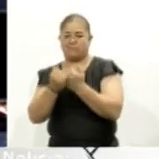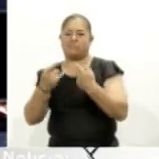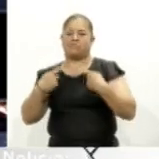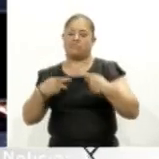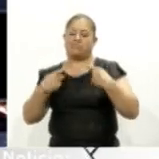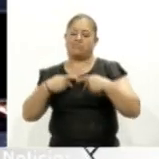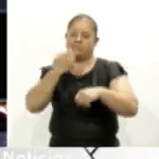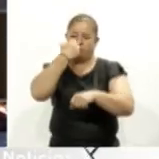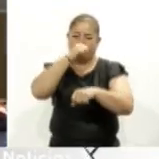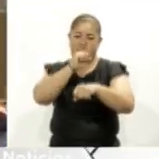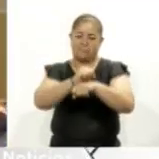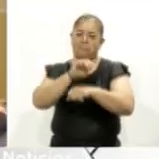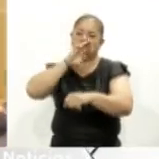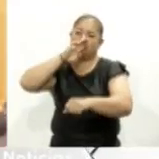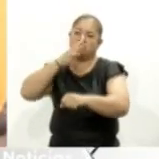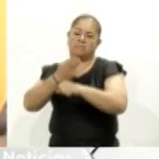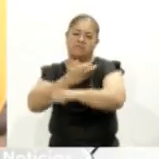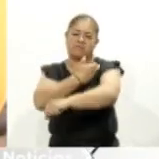y madres de familia.